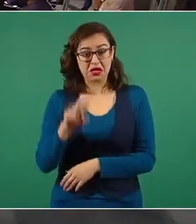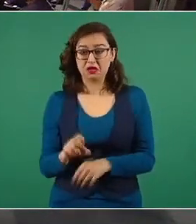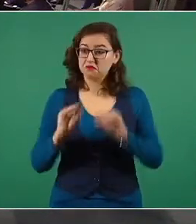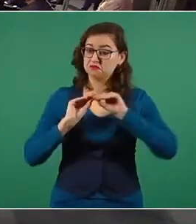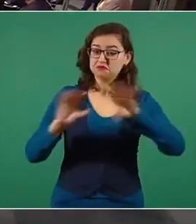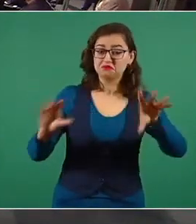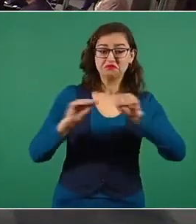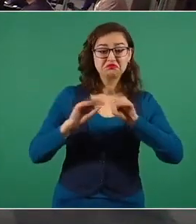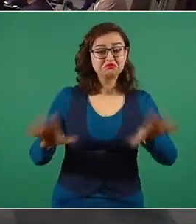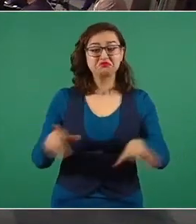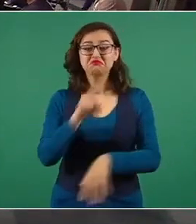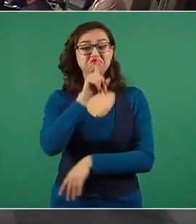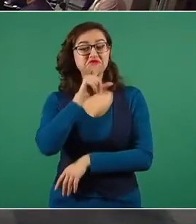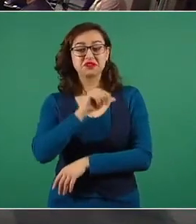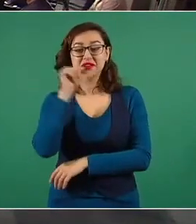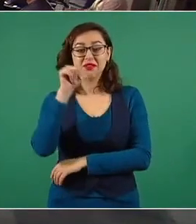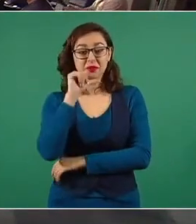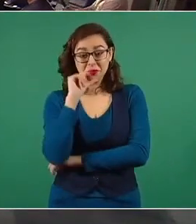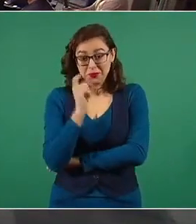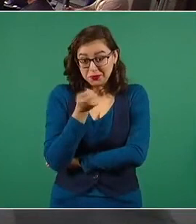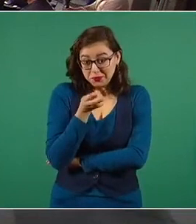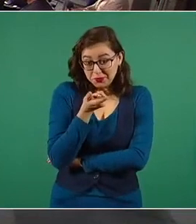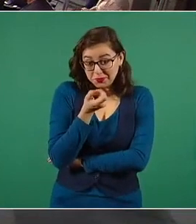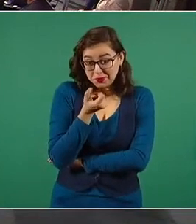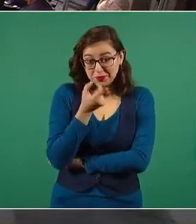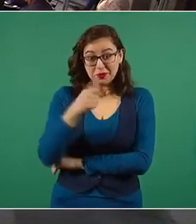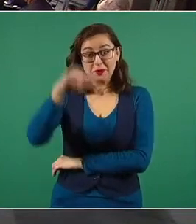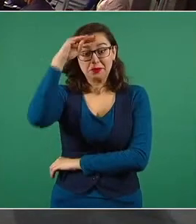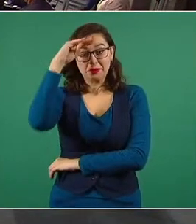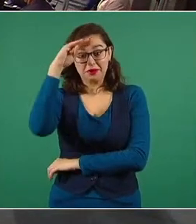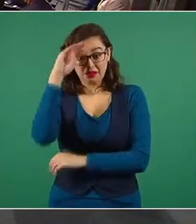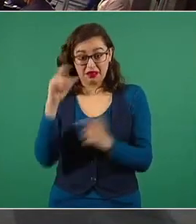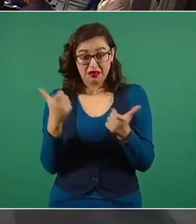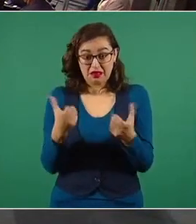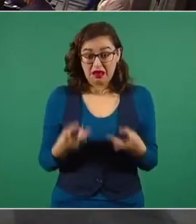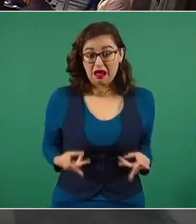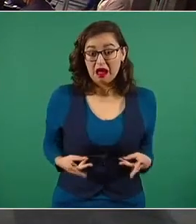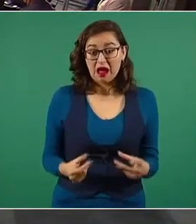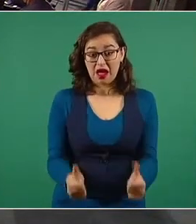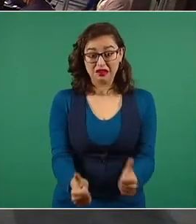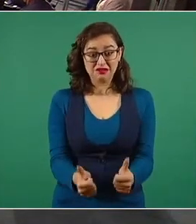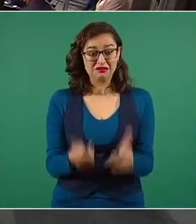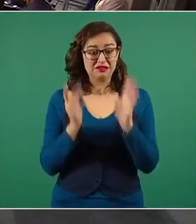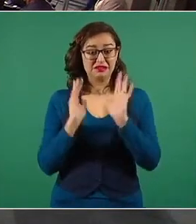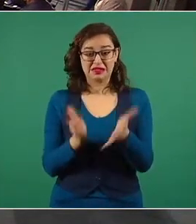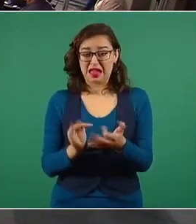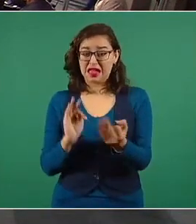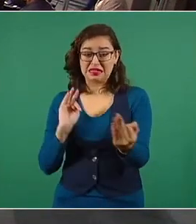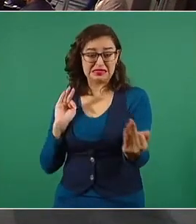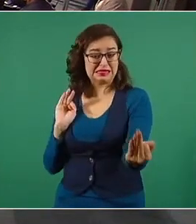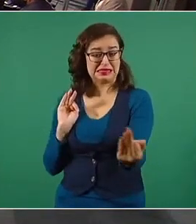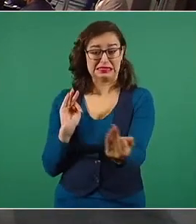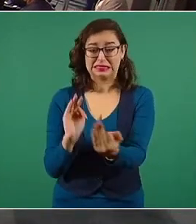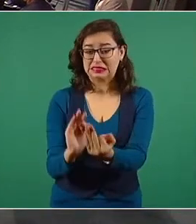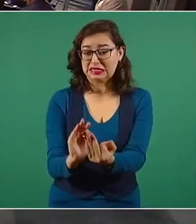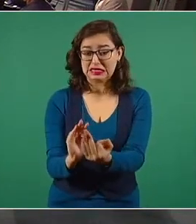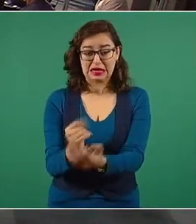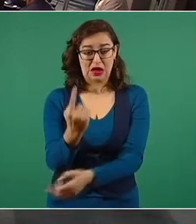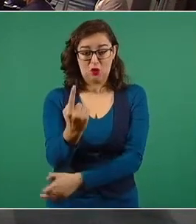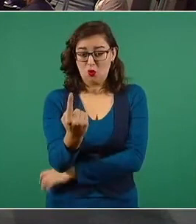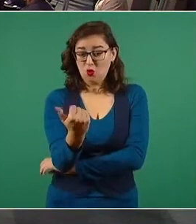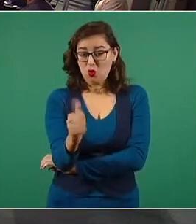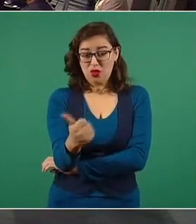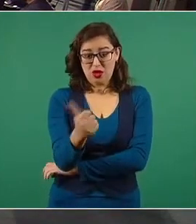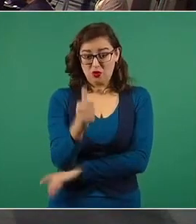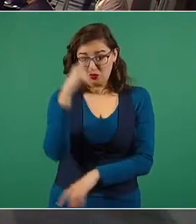quejas y críticas de que va a ser un despilfarro, pero pues en realidad ya estamos a muy pocos días de este ejercicio de